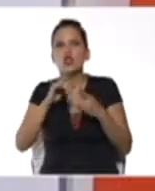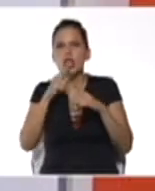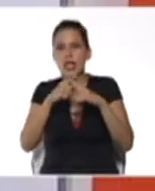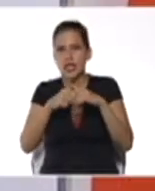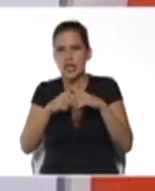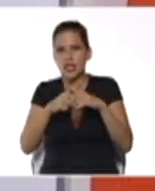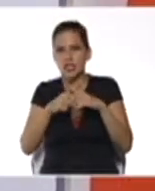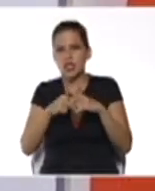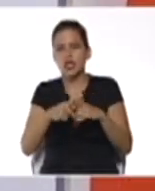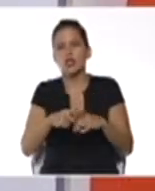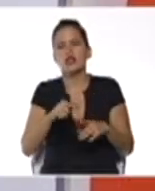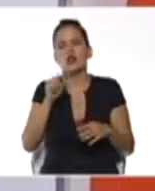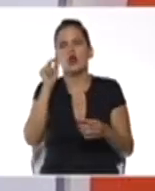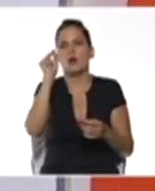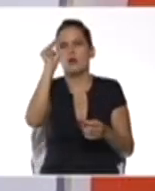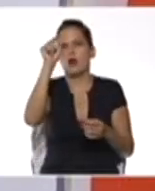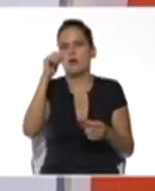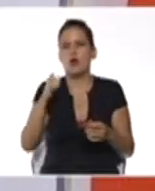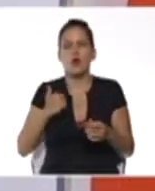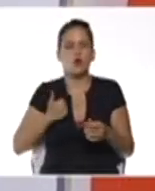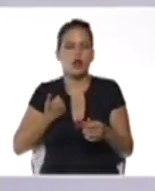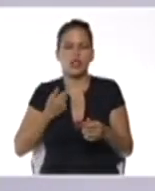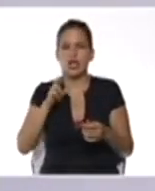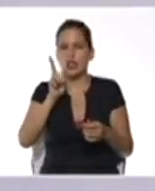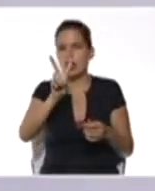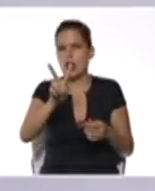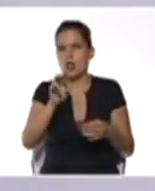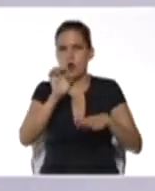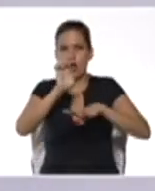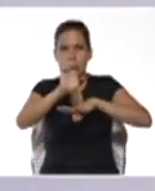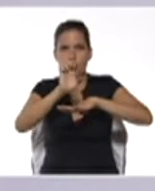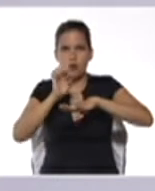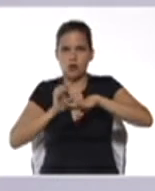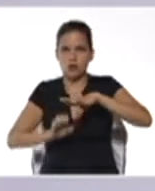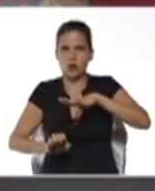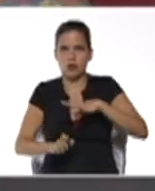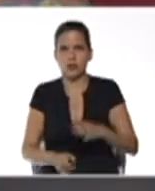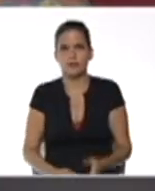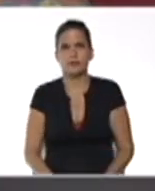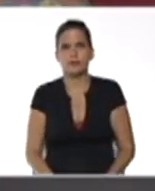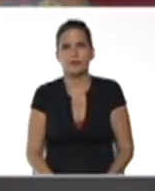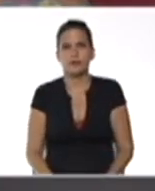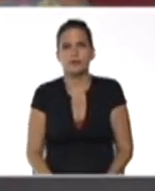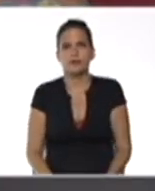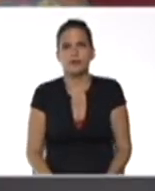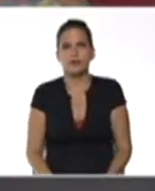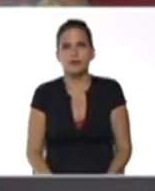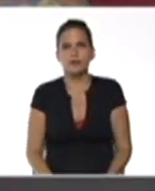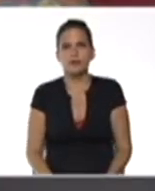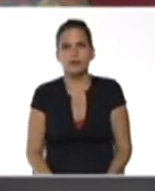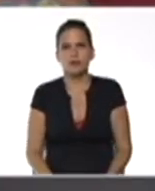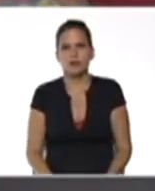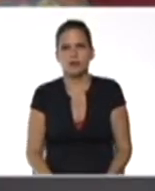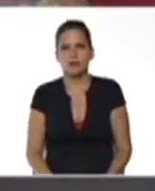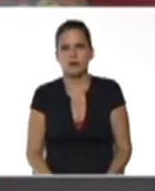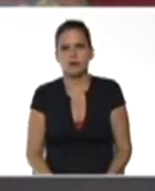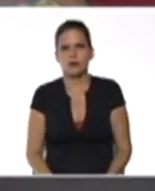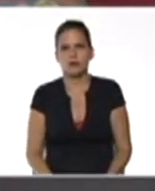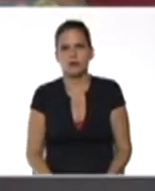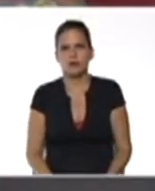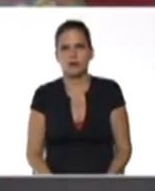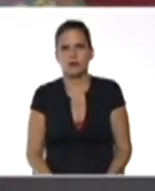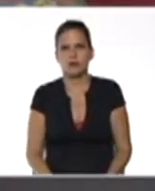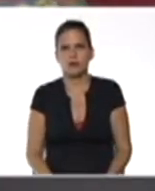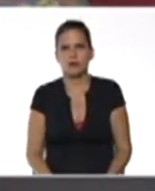lo sustituimos en cualquiera de las dos ecuaciones. Vamos a elegir, por ejemplo, la ecuación